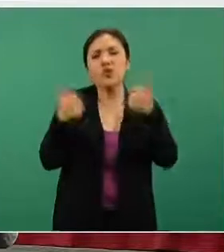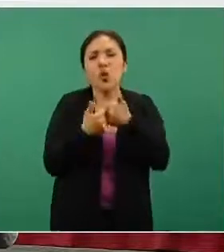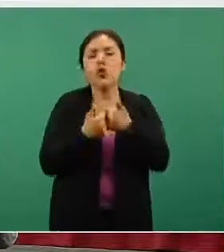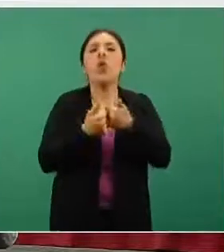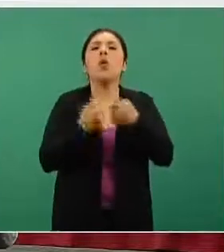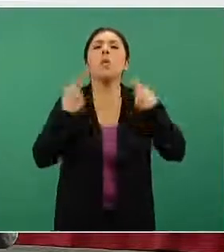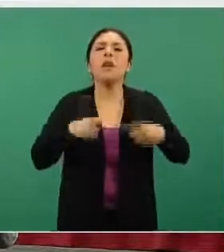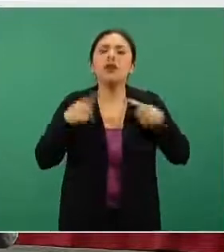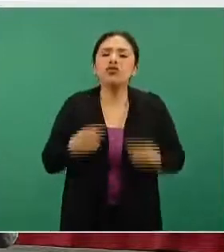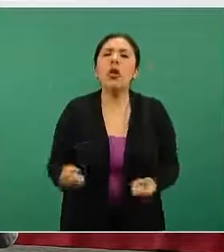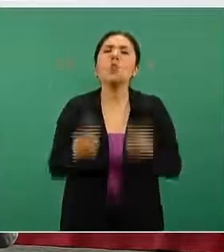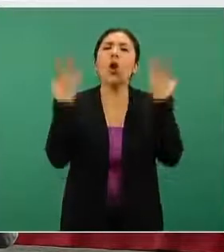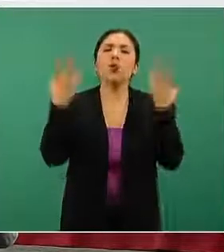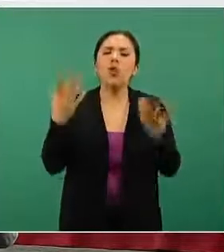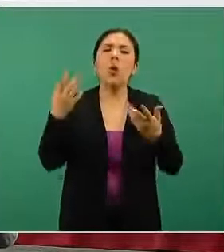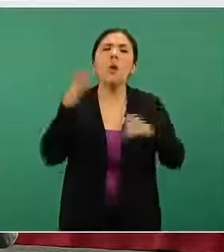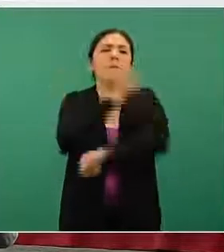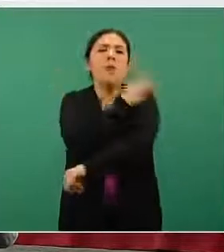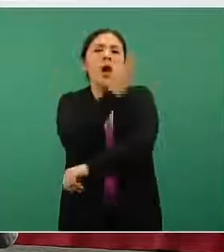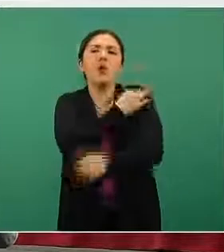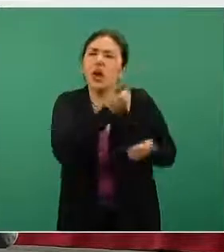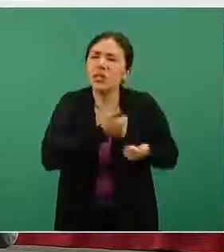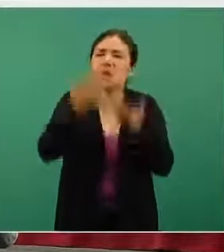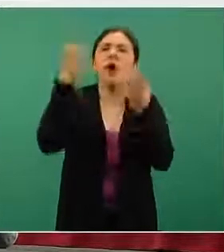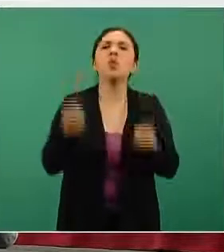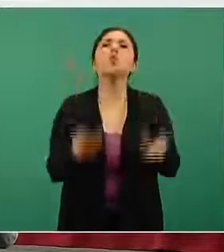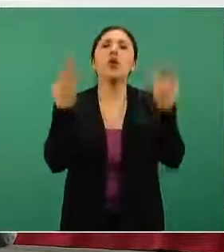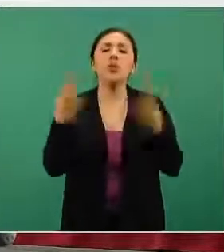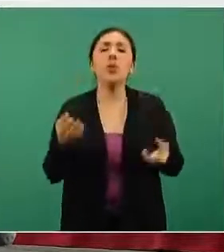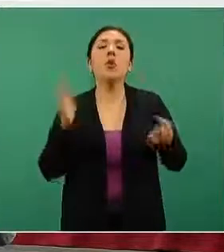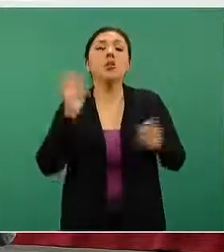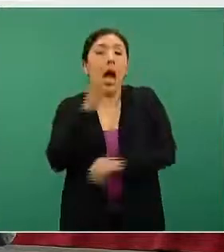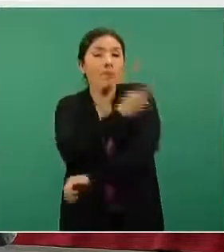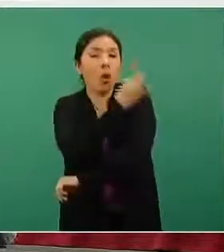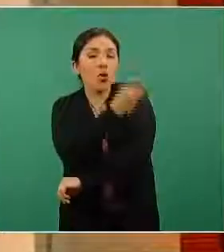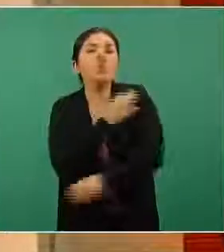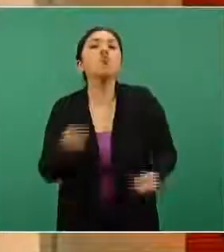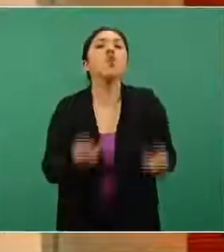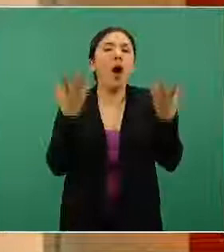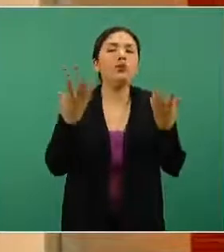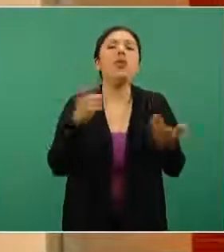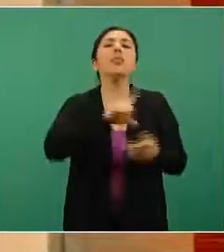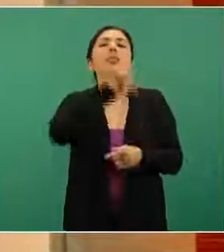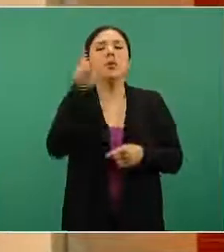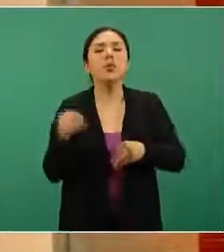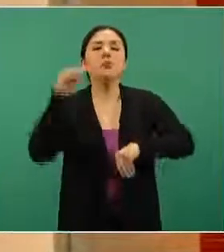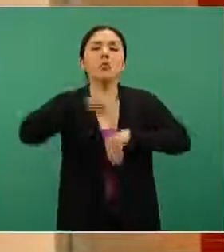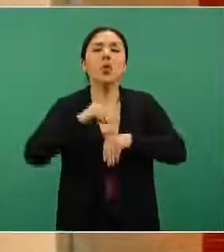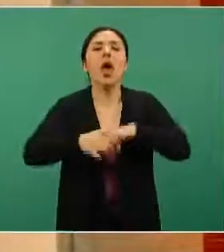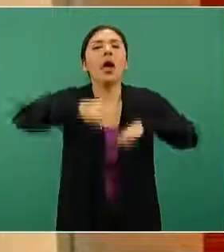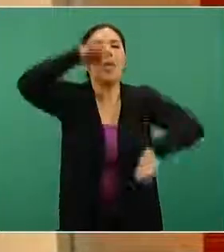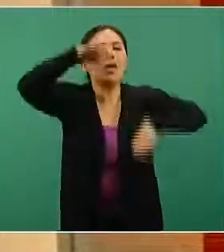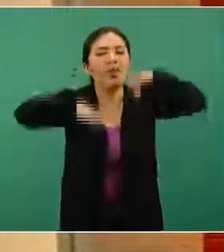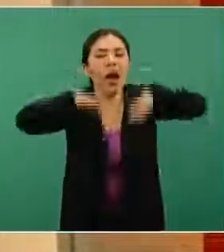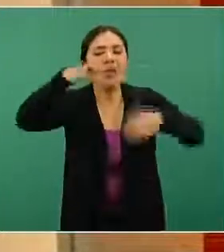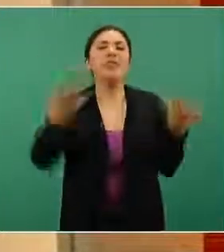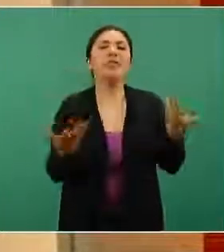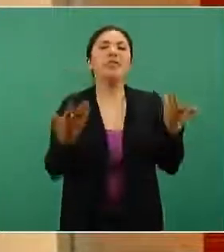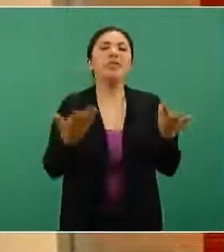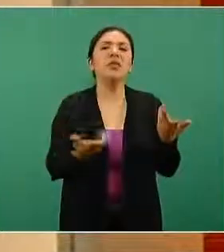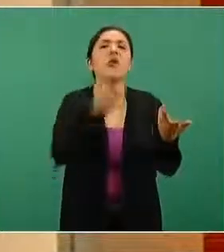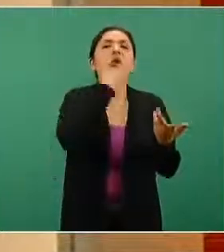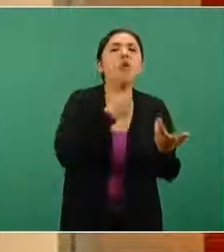población que tienen, la cantidad de vacunas que llegaron y cuántas fueron administradas, incluso posteriormente la distribución por edad o por